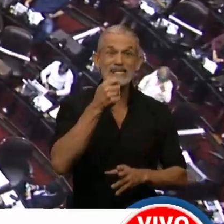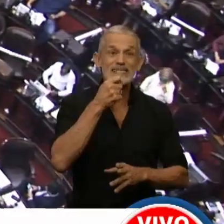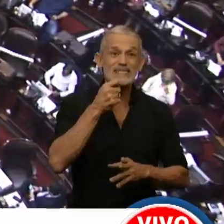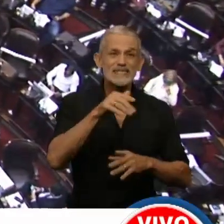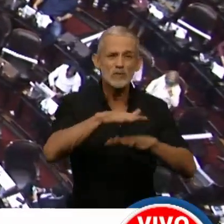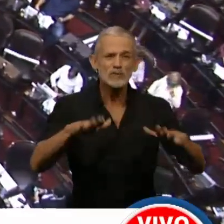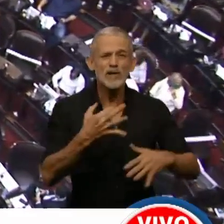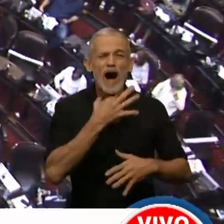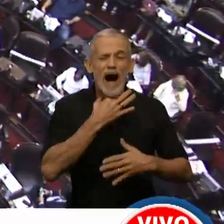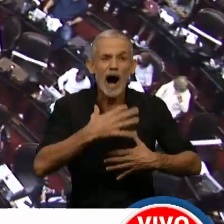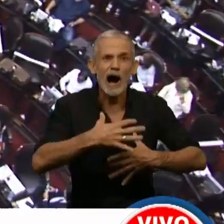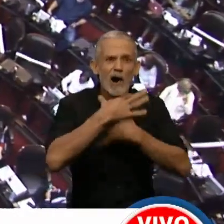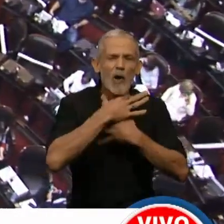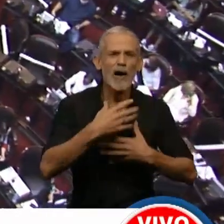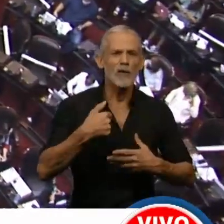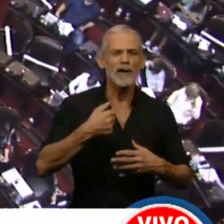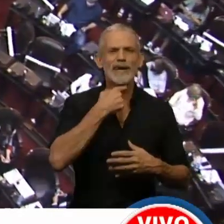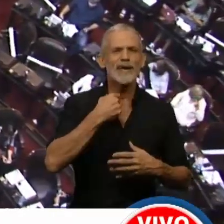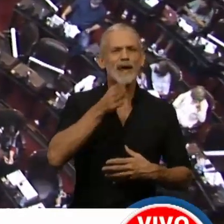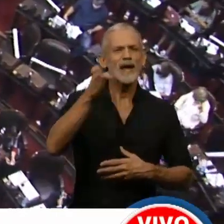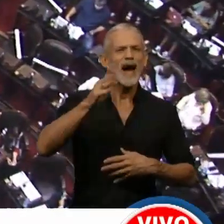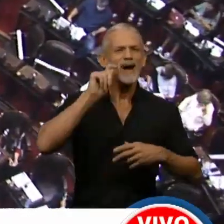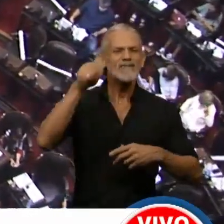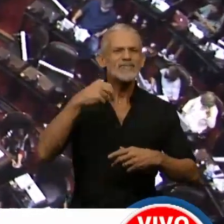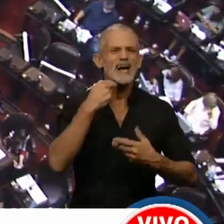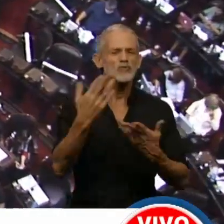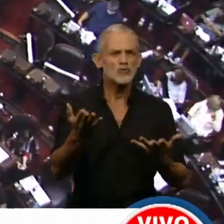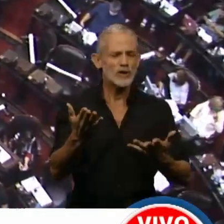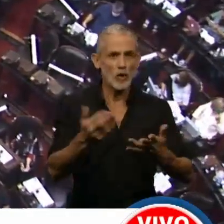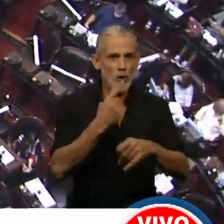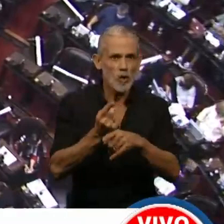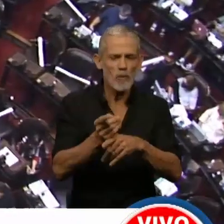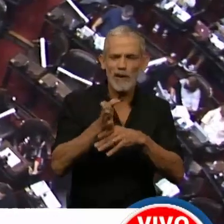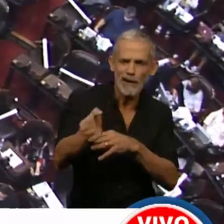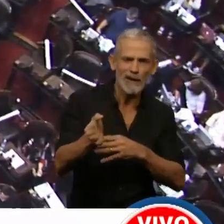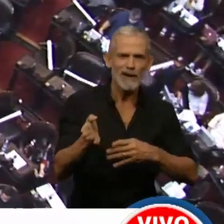se ahoga un chico que quiere ir a visitar a sus hijos y no lo dejan pasar.